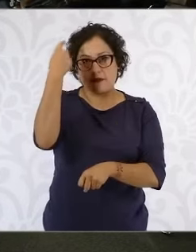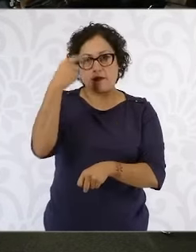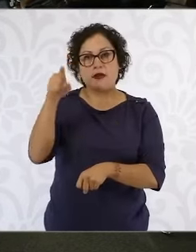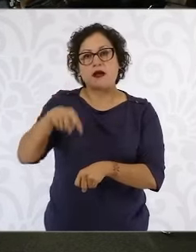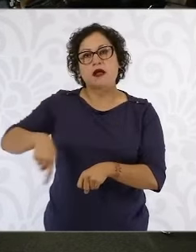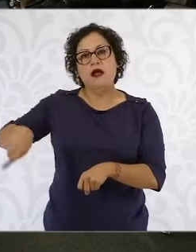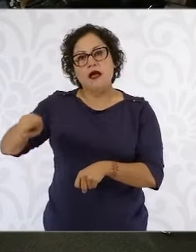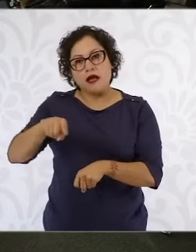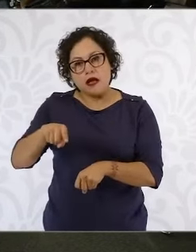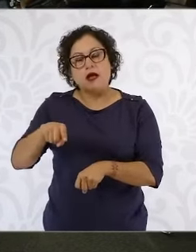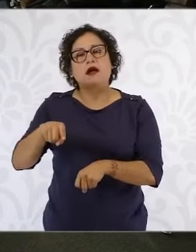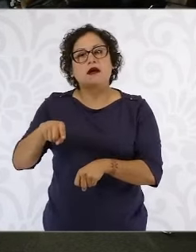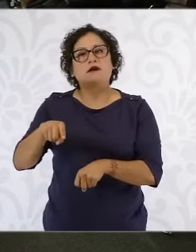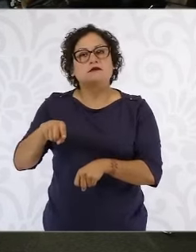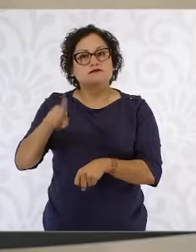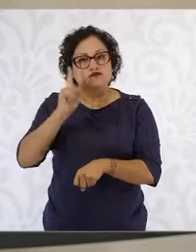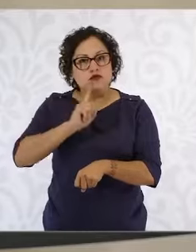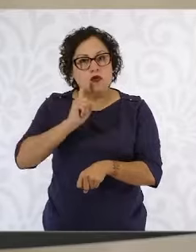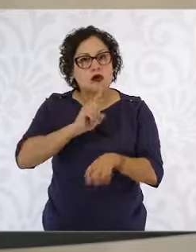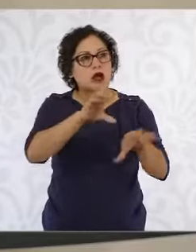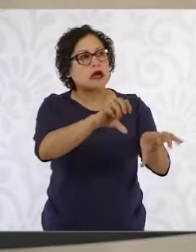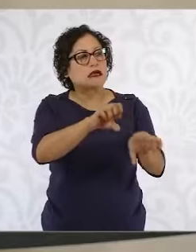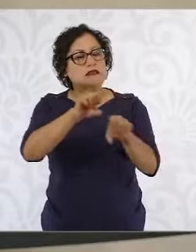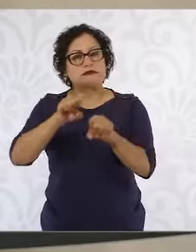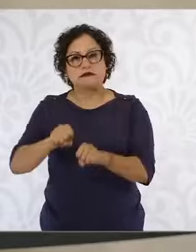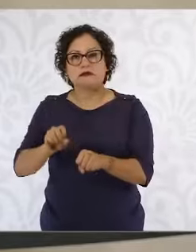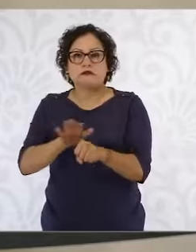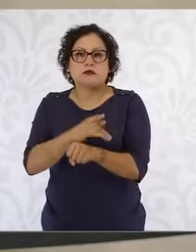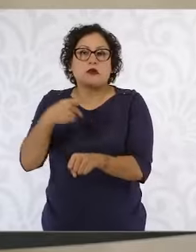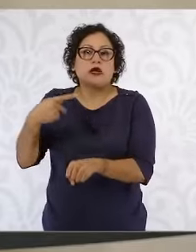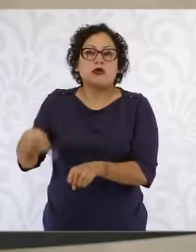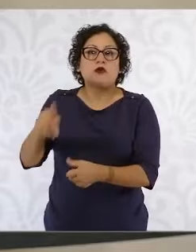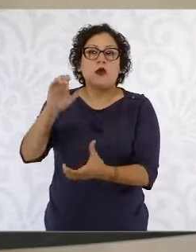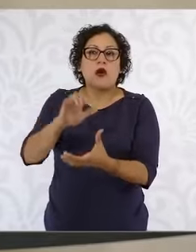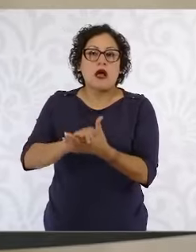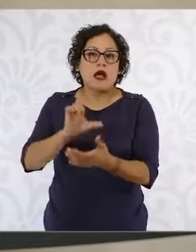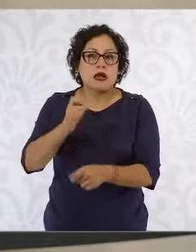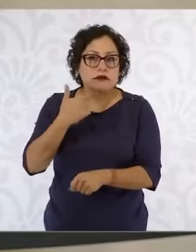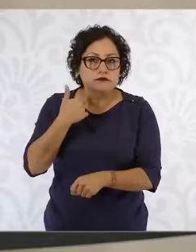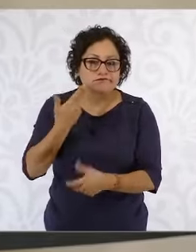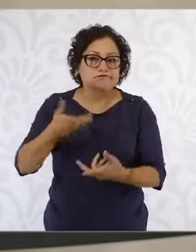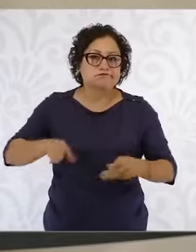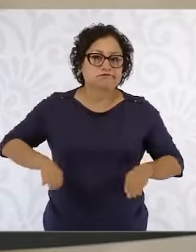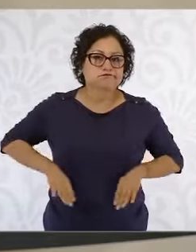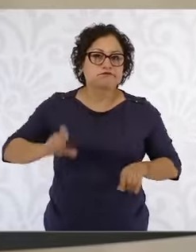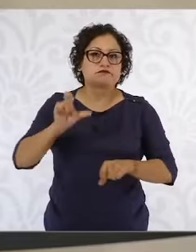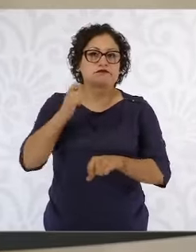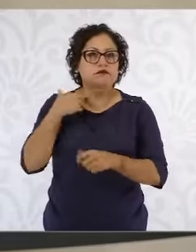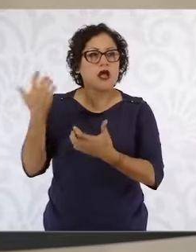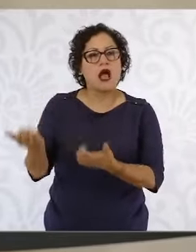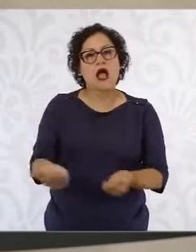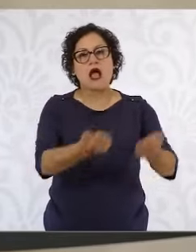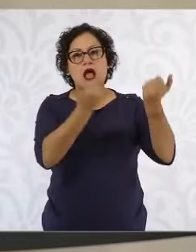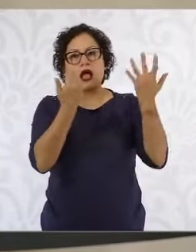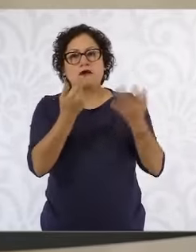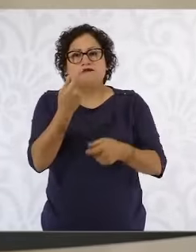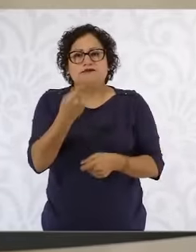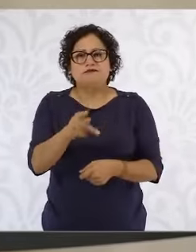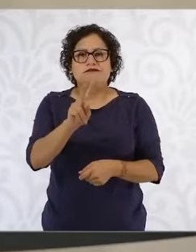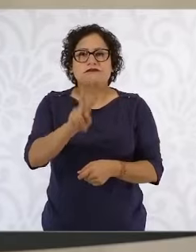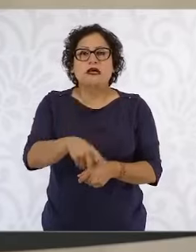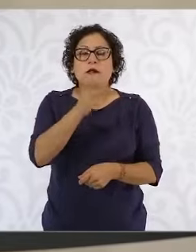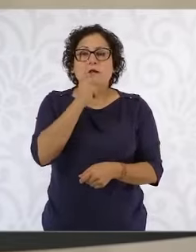hijos, que los mismos, los papás se los llevan sin ningún problema, los tienen, los tienen al cuidado de las tías, las primas,